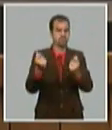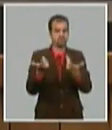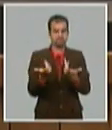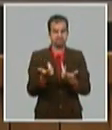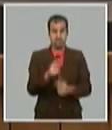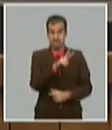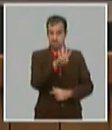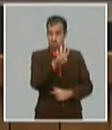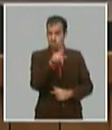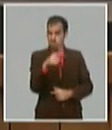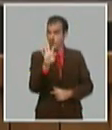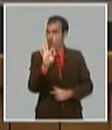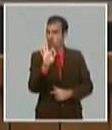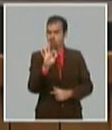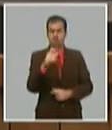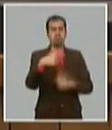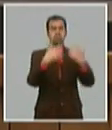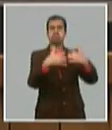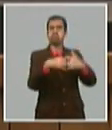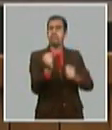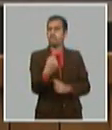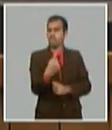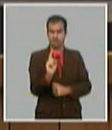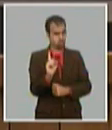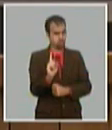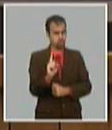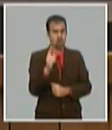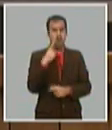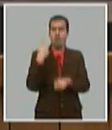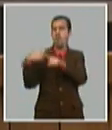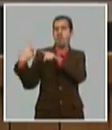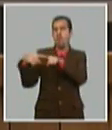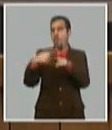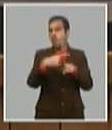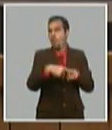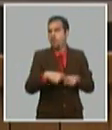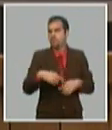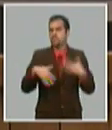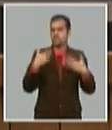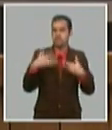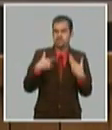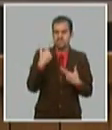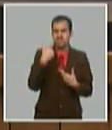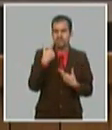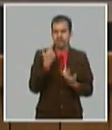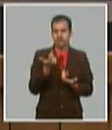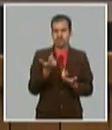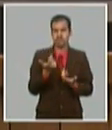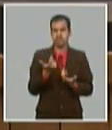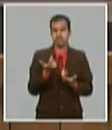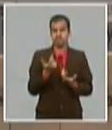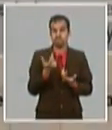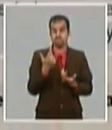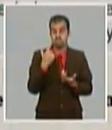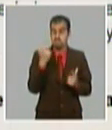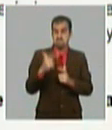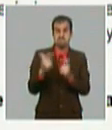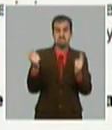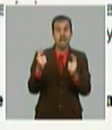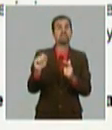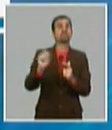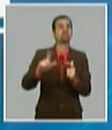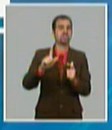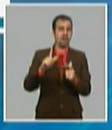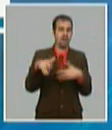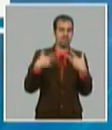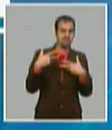,8% no es solo actividad productiva hay que estar presente el decrecimiento de la actividad productiva pero con un gran peso la actividad social